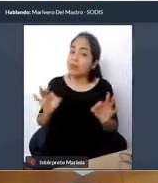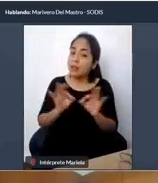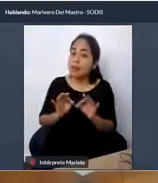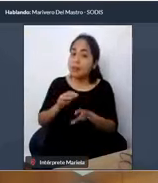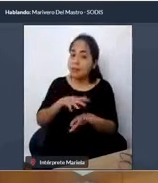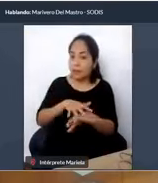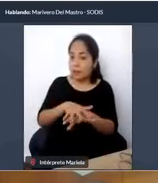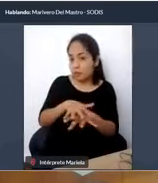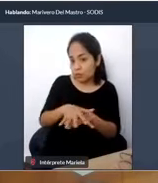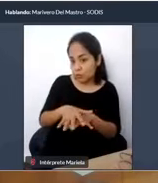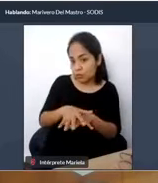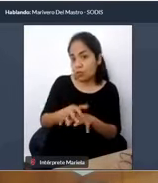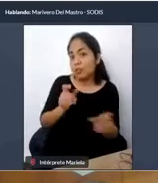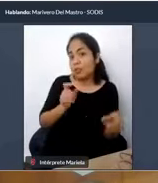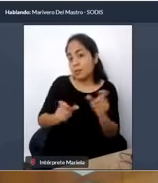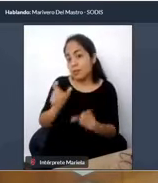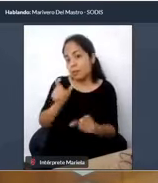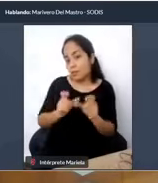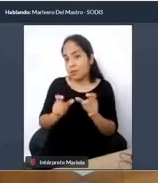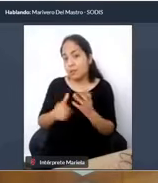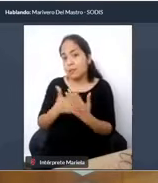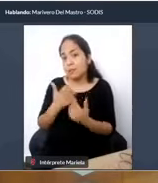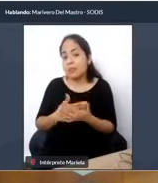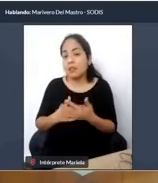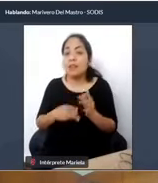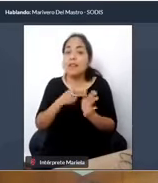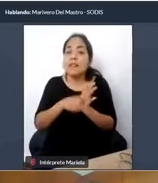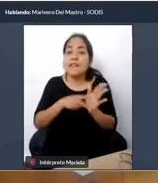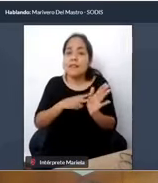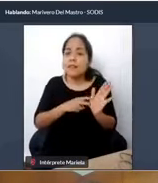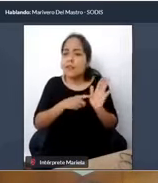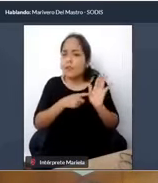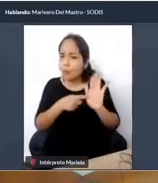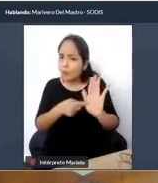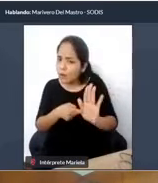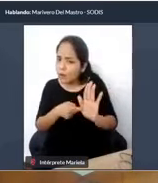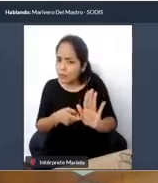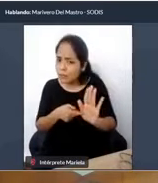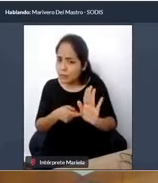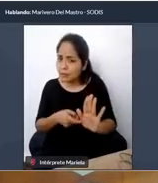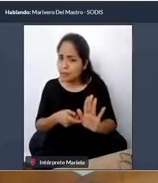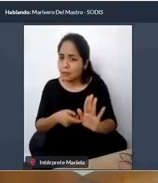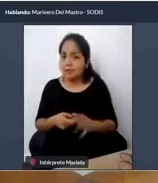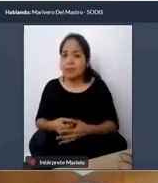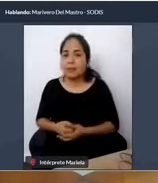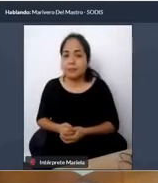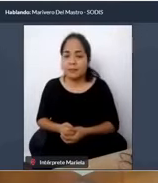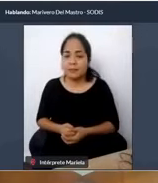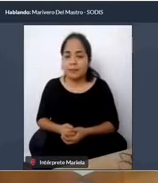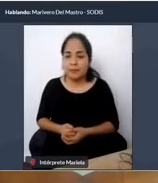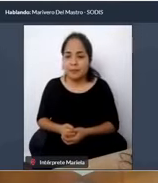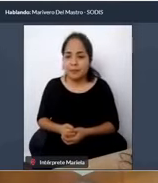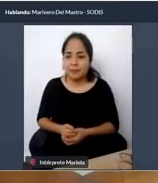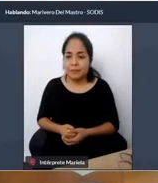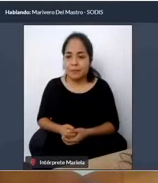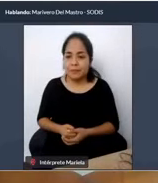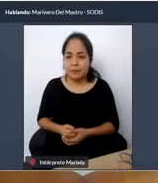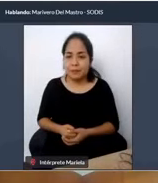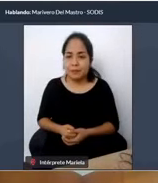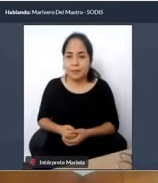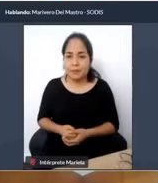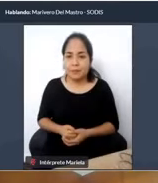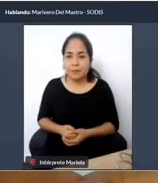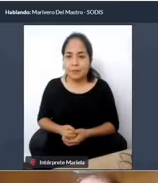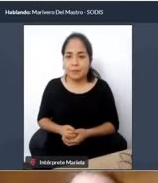sociedad de personas con discapacidad. Y lo que muestra este video justamente es eso. Es el tener... El